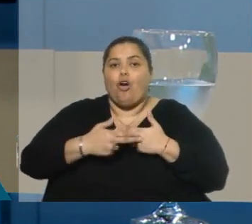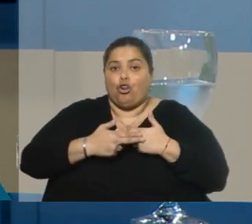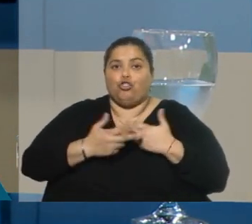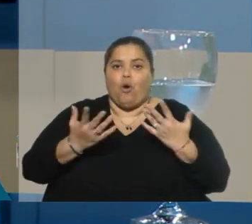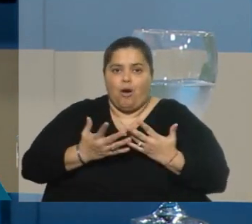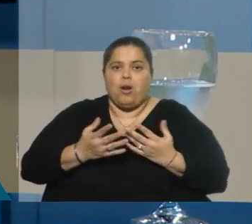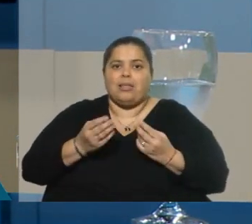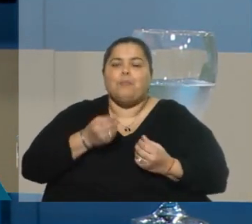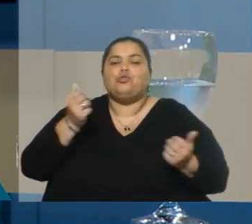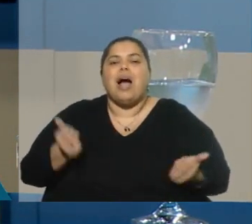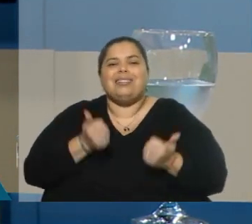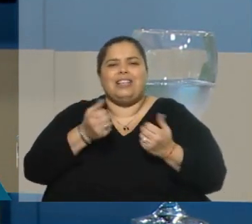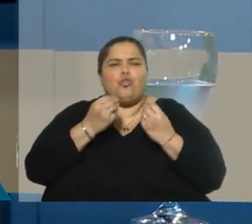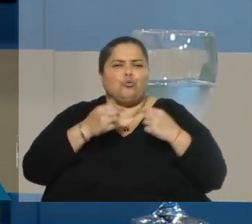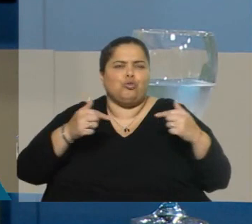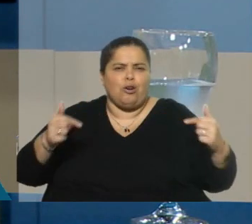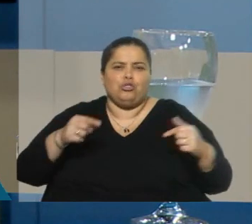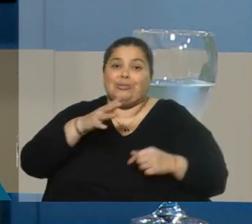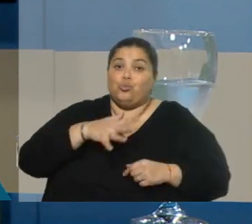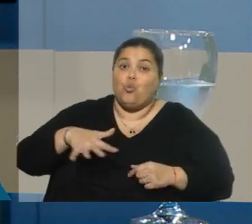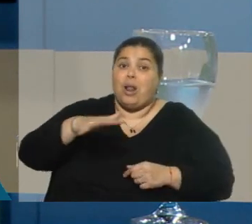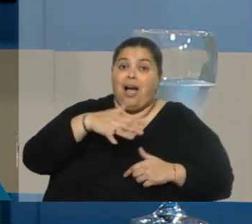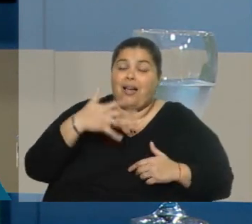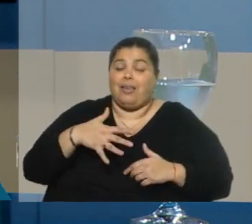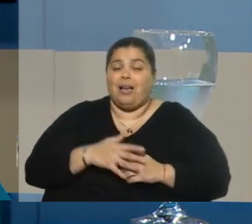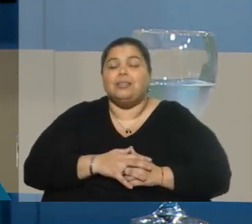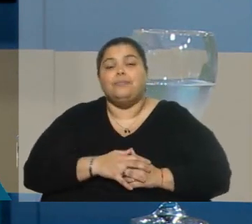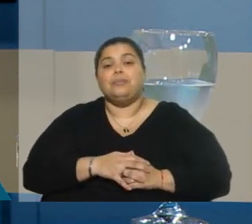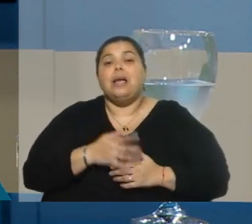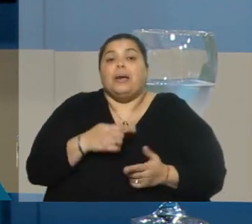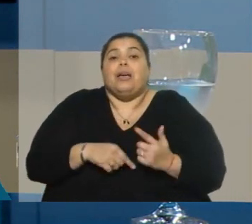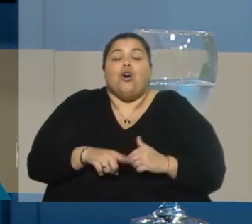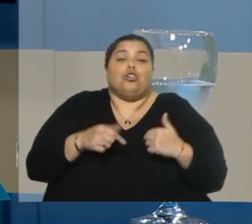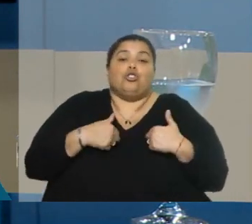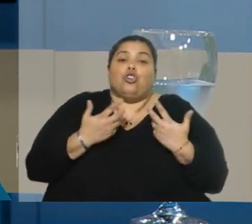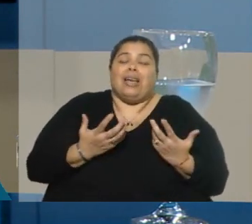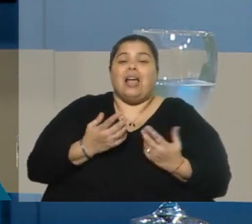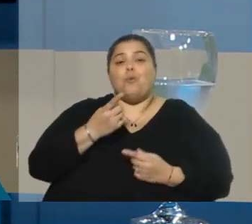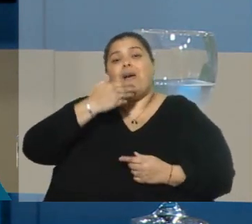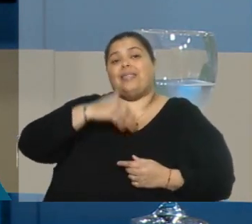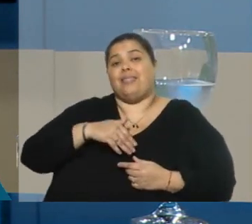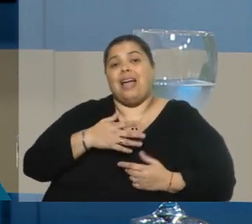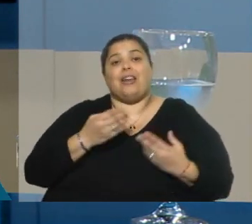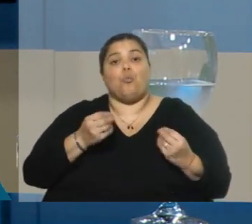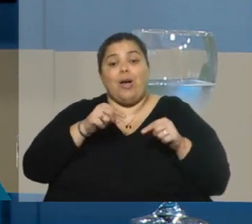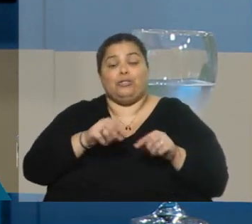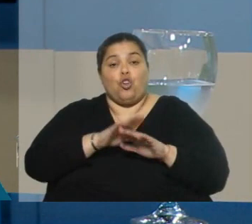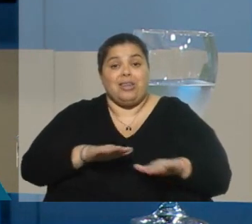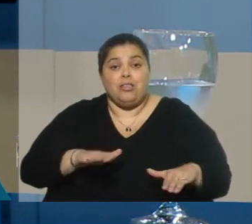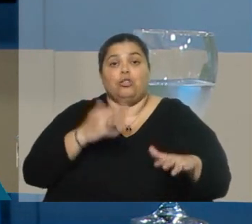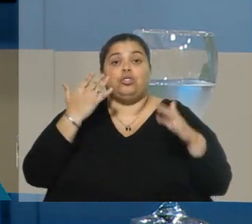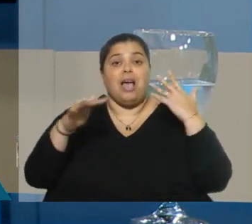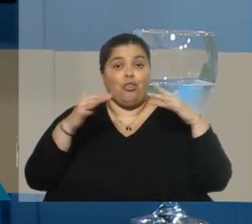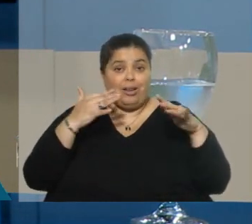Estamos haciendo muchas cosas. Es un área tremendamente desafiante, pero de lo que se trata es de entender que esos niños y esos adolescentes,